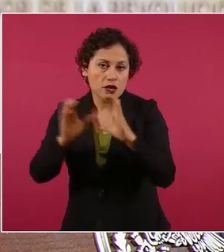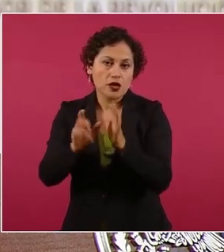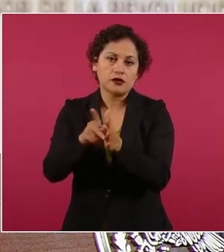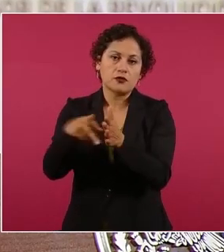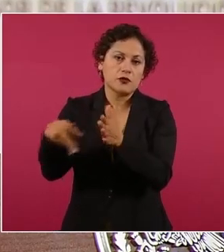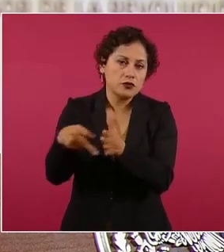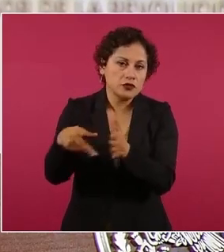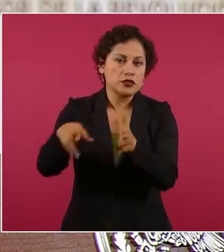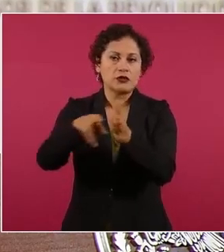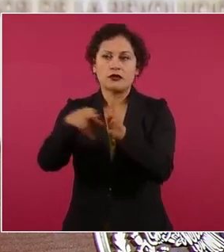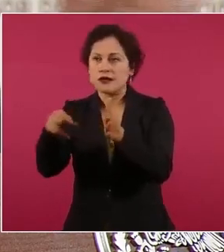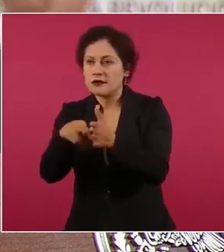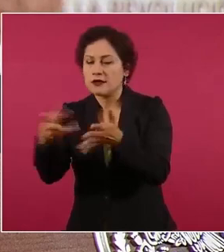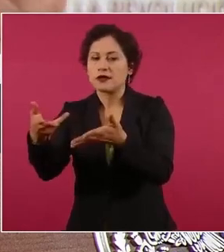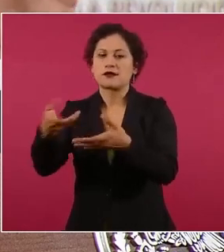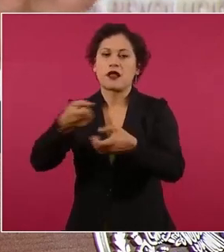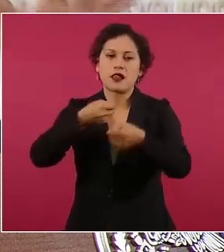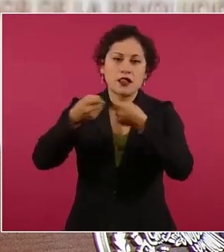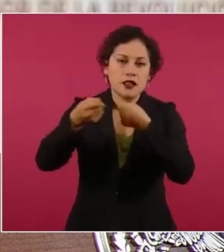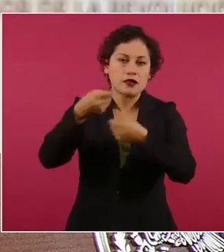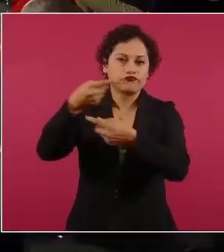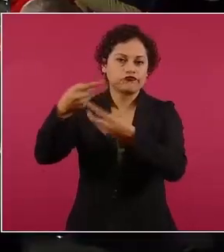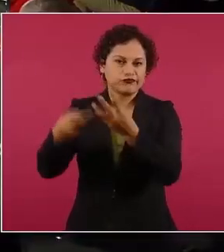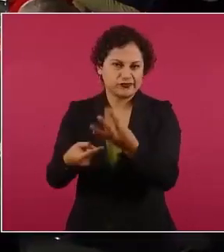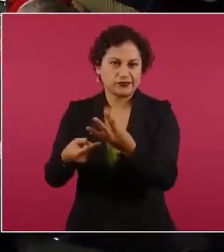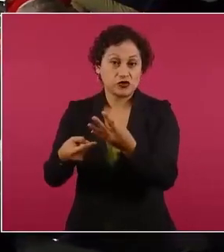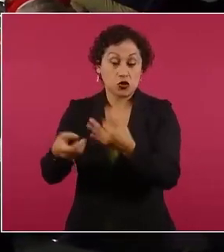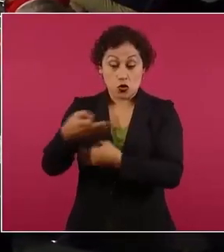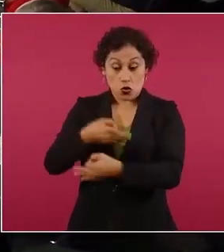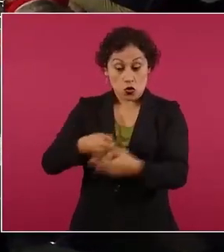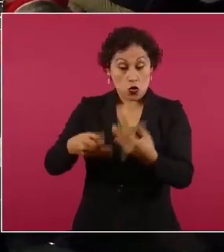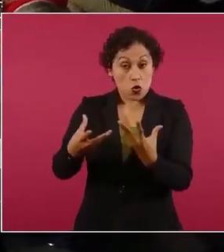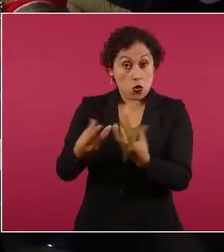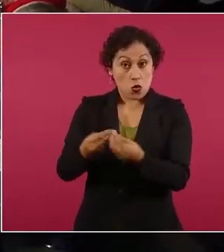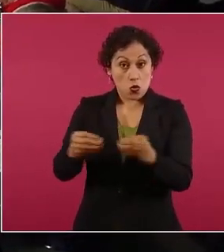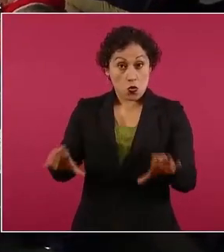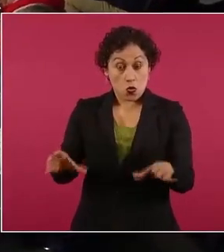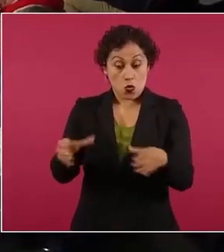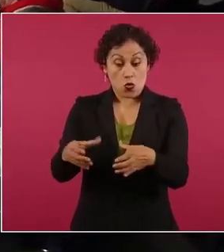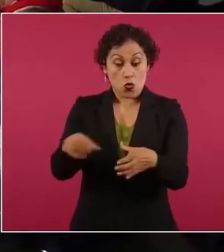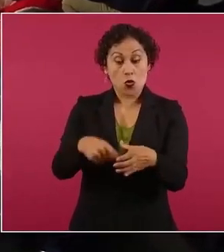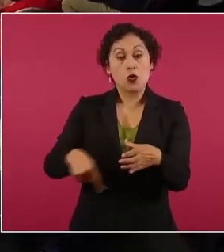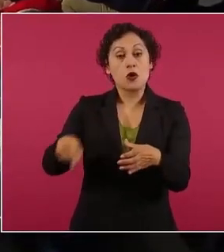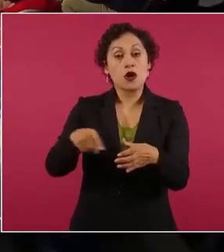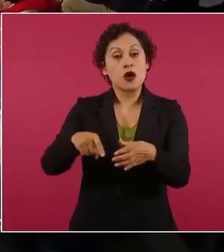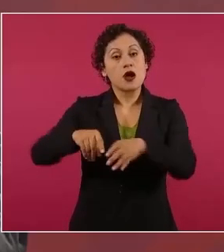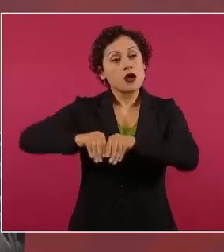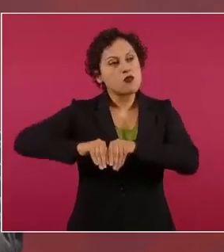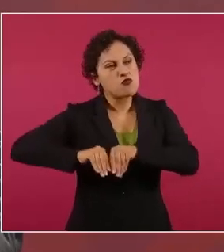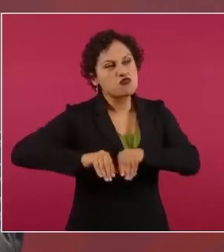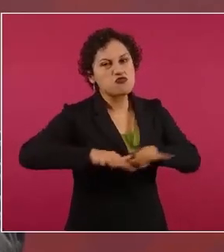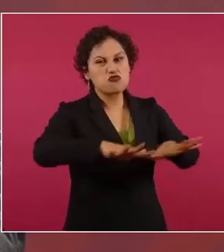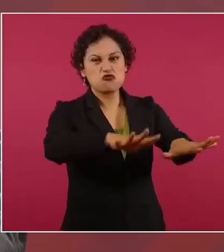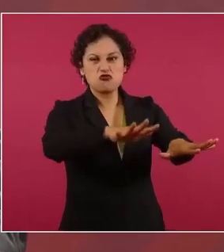y echan a dar una campaña para infundir miedo